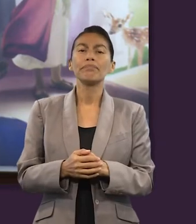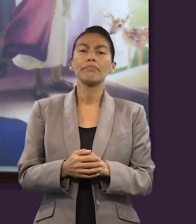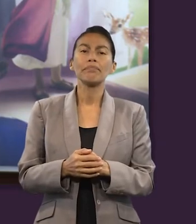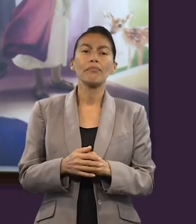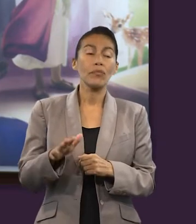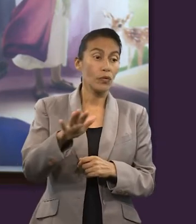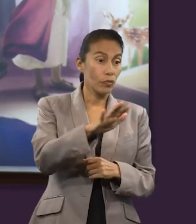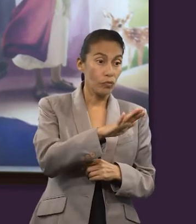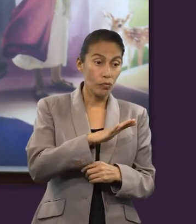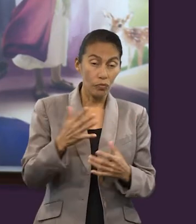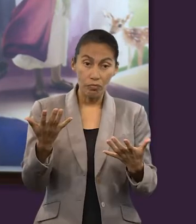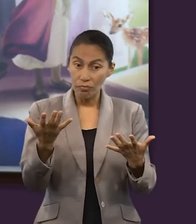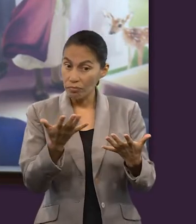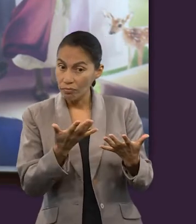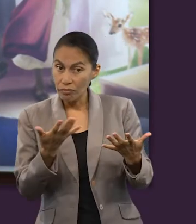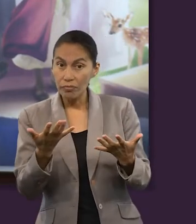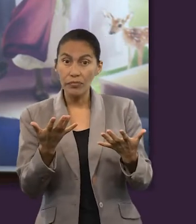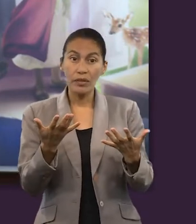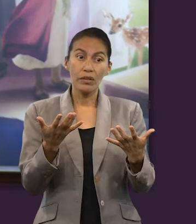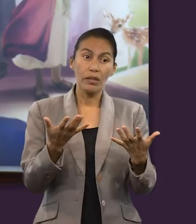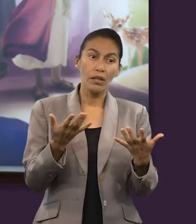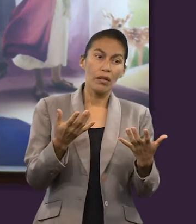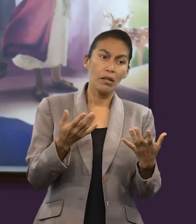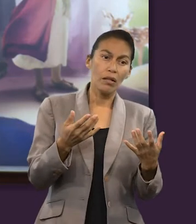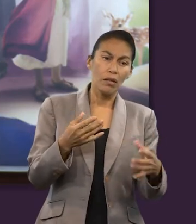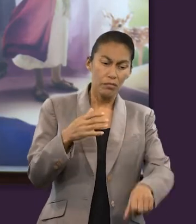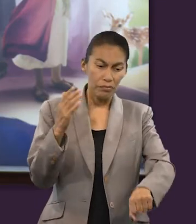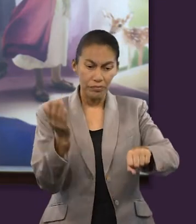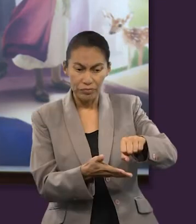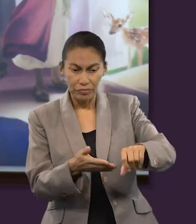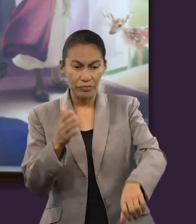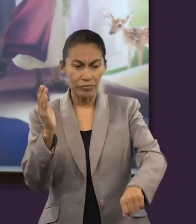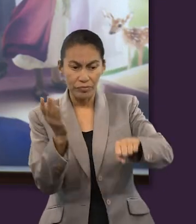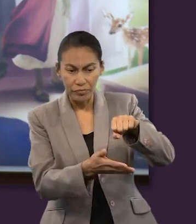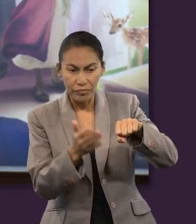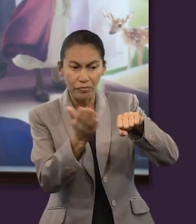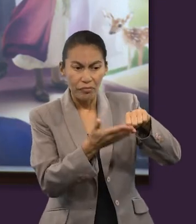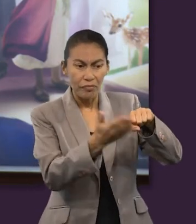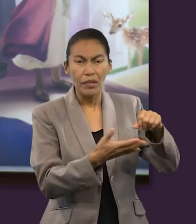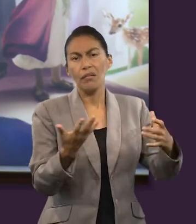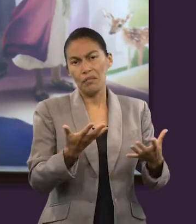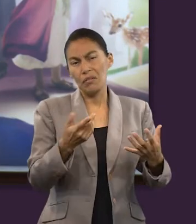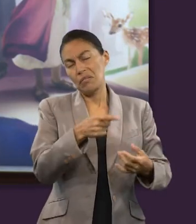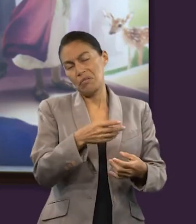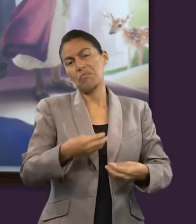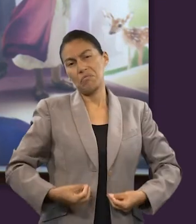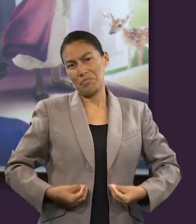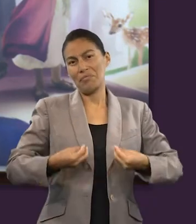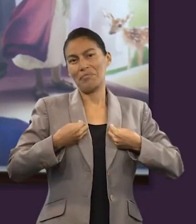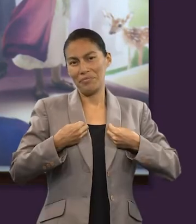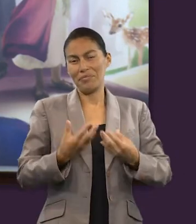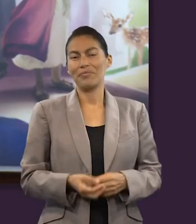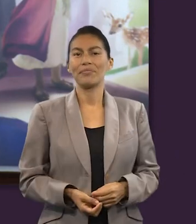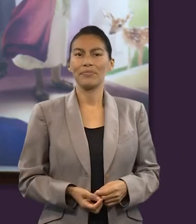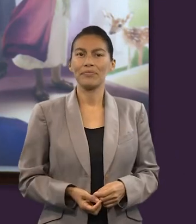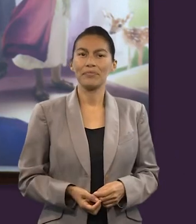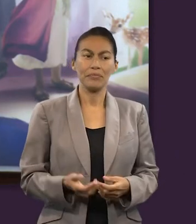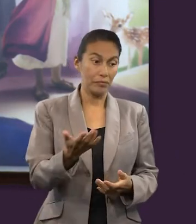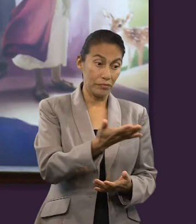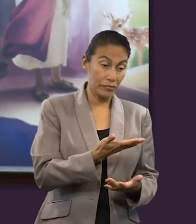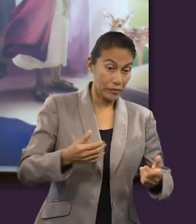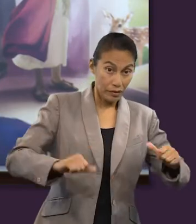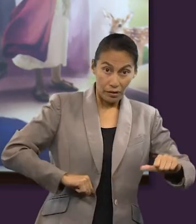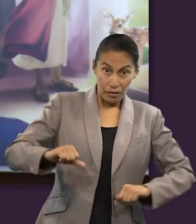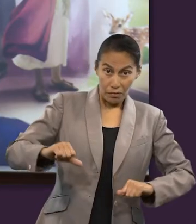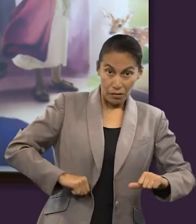con la práctica de agricultura porque era de donde ellos vivían, la